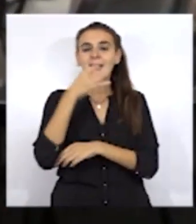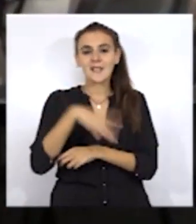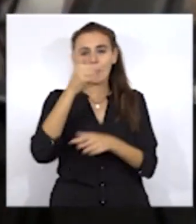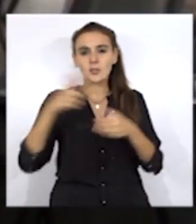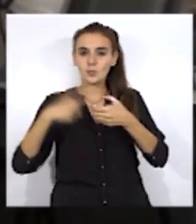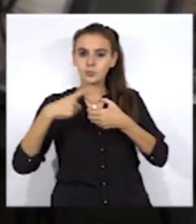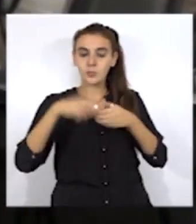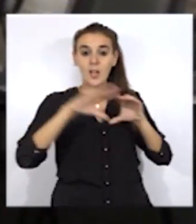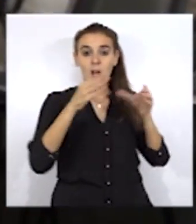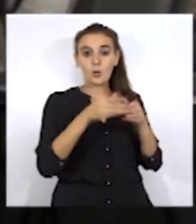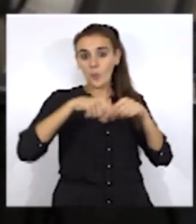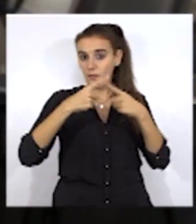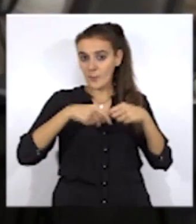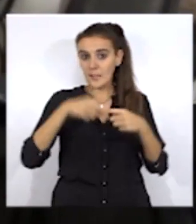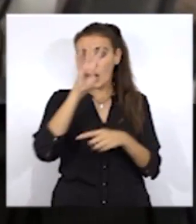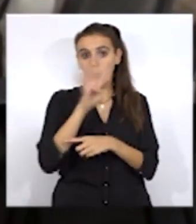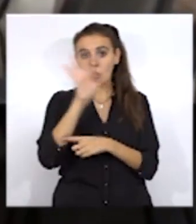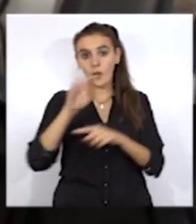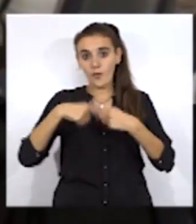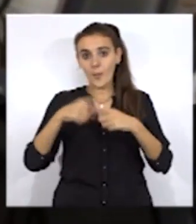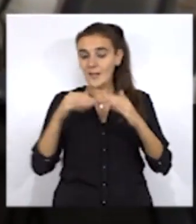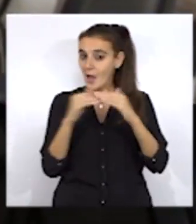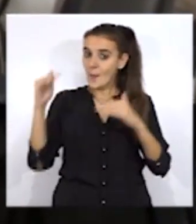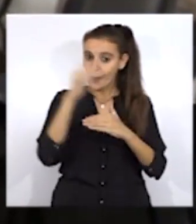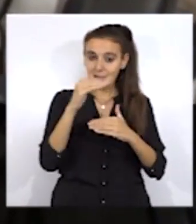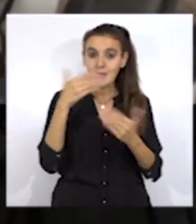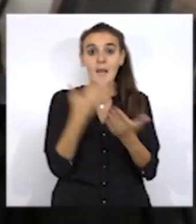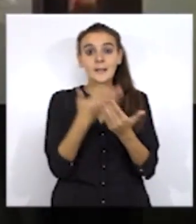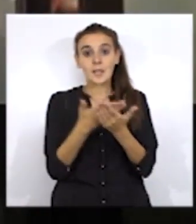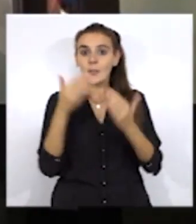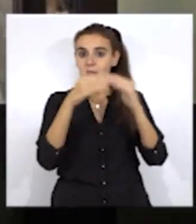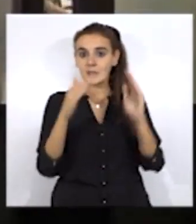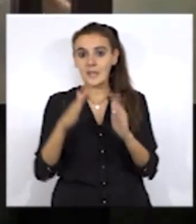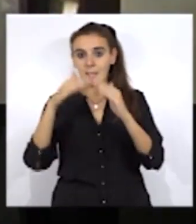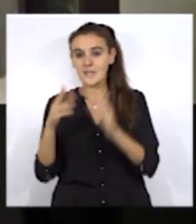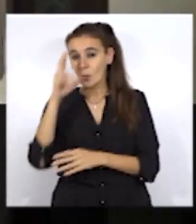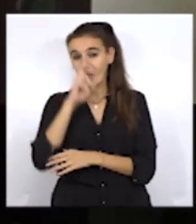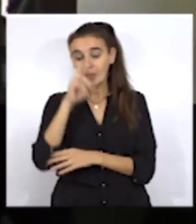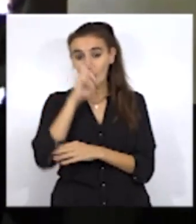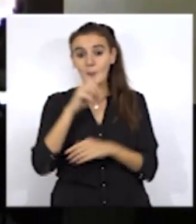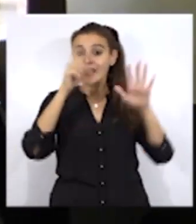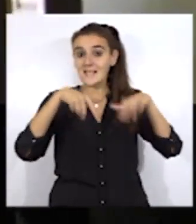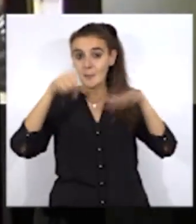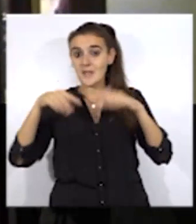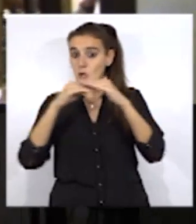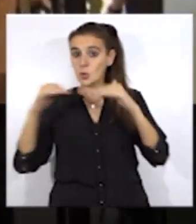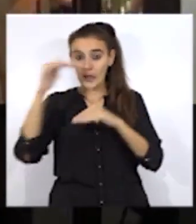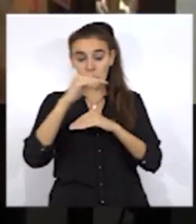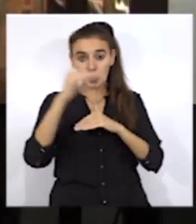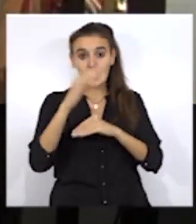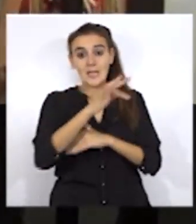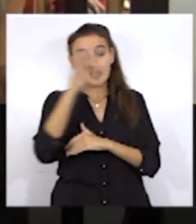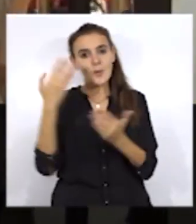de cuatro o más miembros, que sean demandantes de vivienda con una antigüedad de seis meses o superior y que acrediten un empadronamiento en